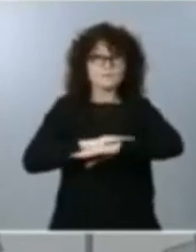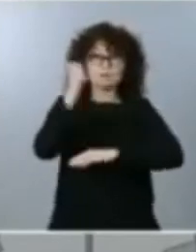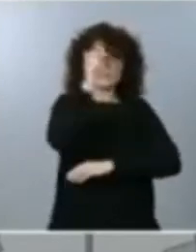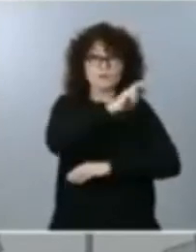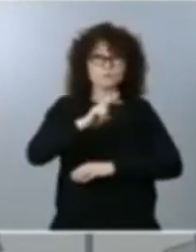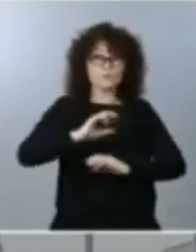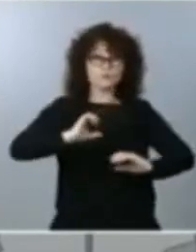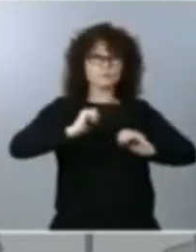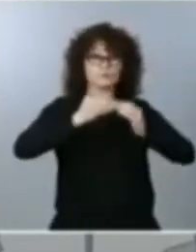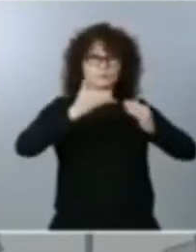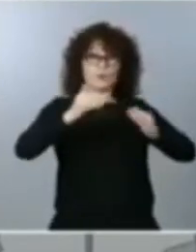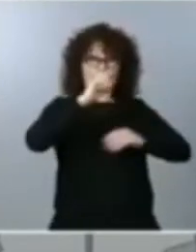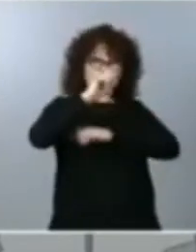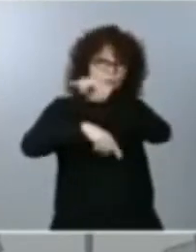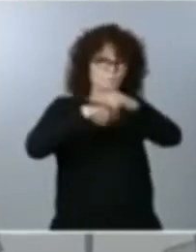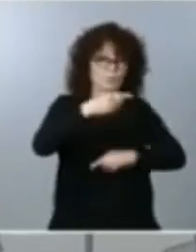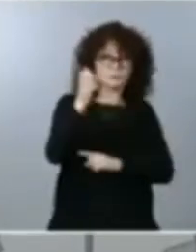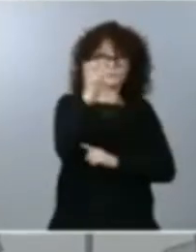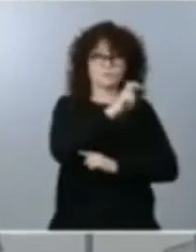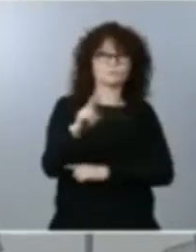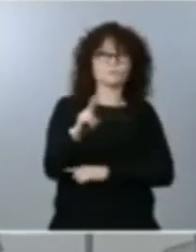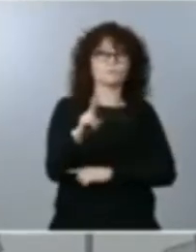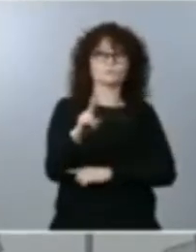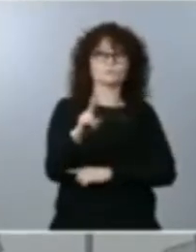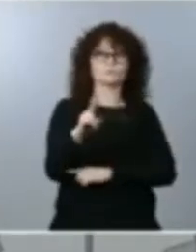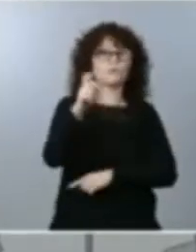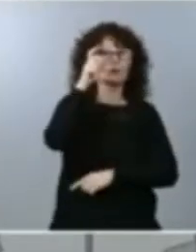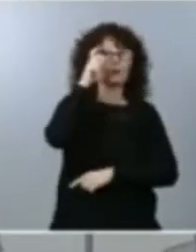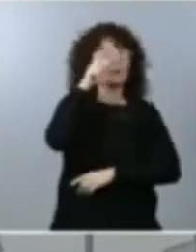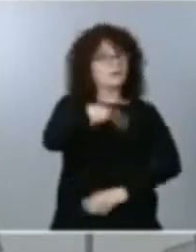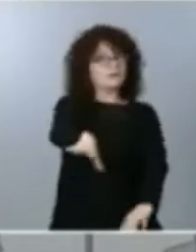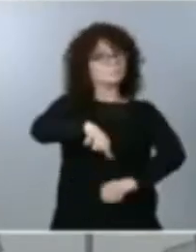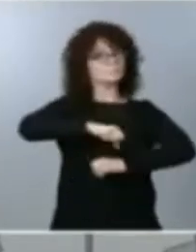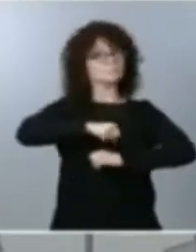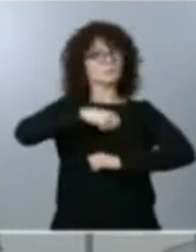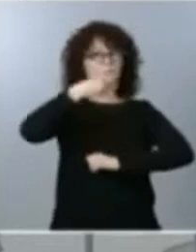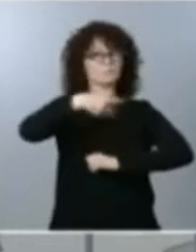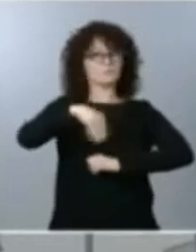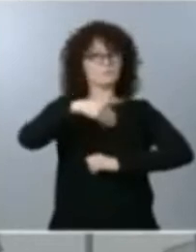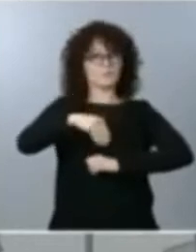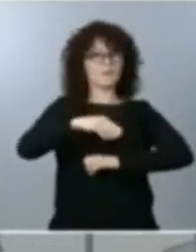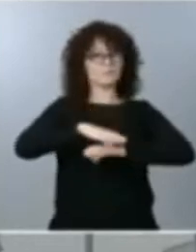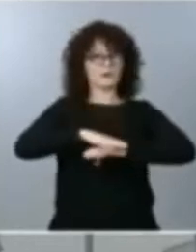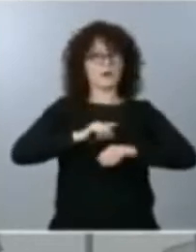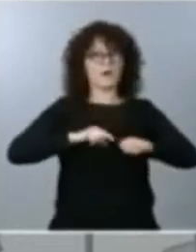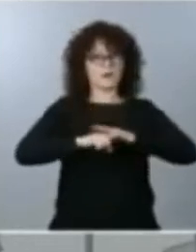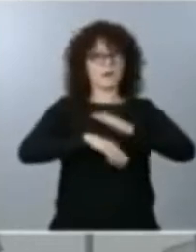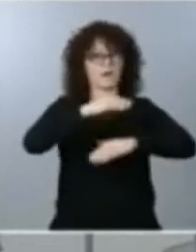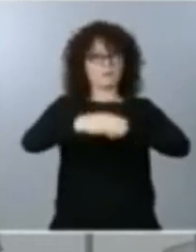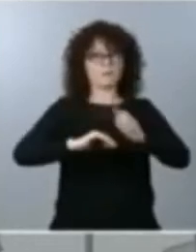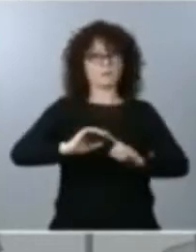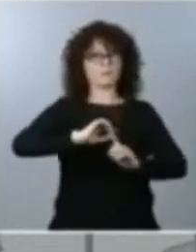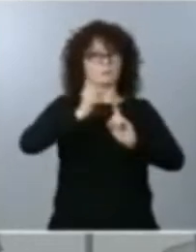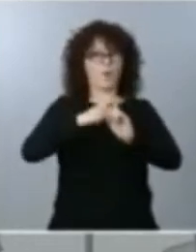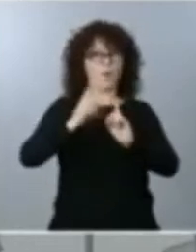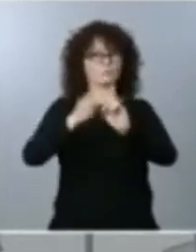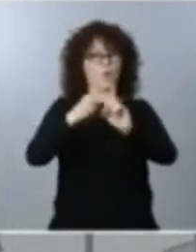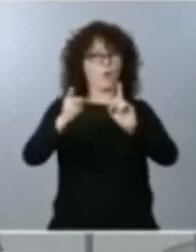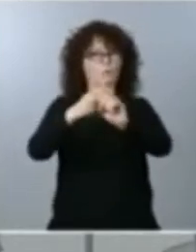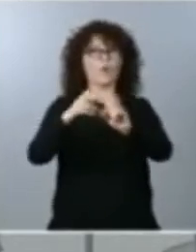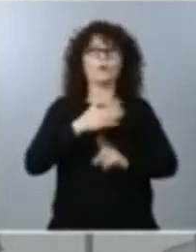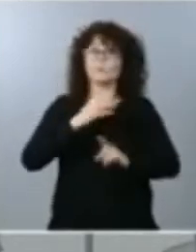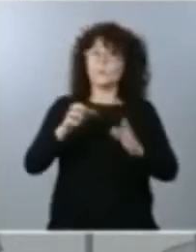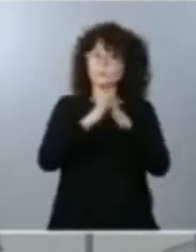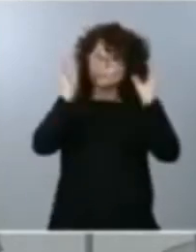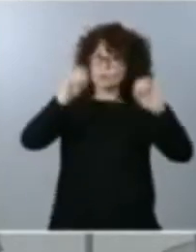año en Estados Unidos con Biden al frente para lograr grandes avances, importantes avances y alcanzar consensos aún más